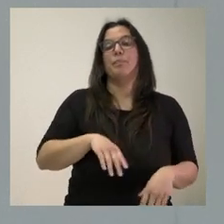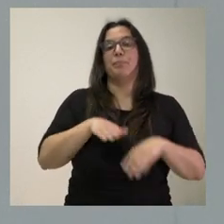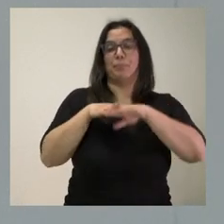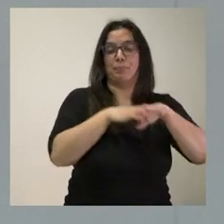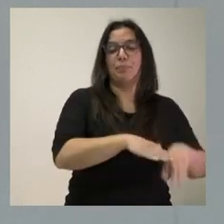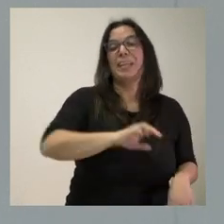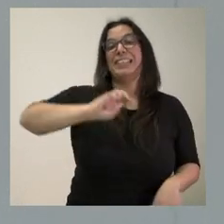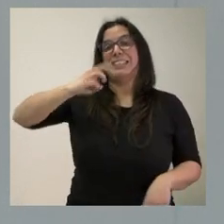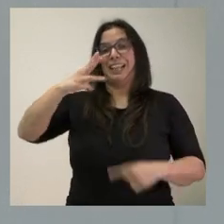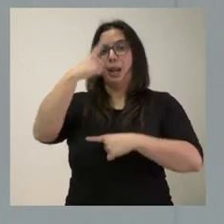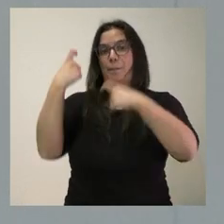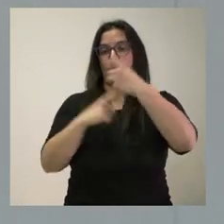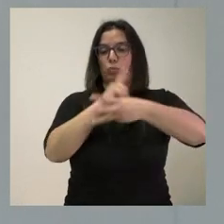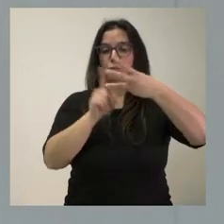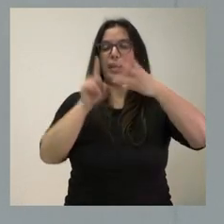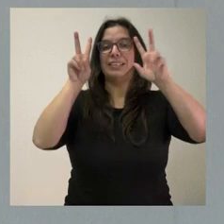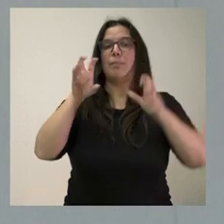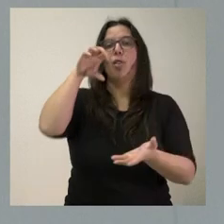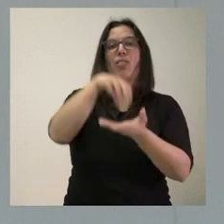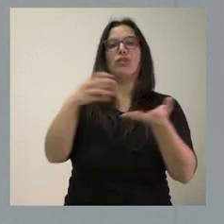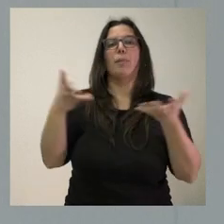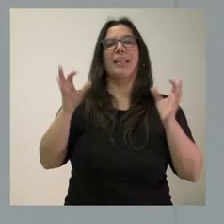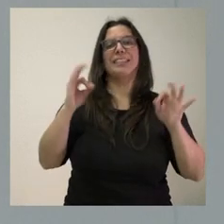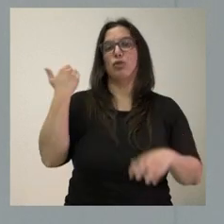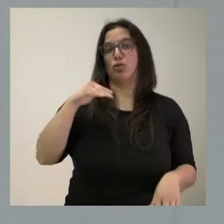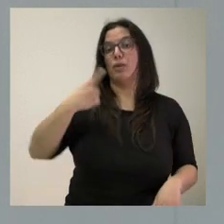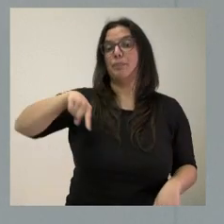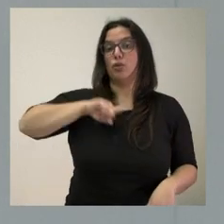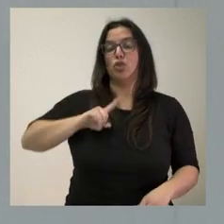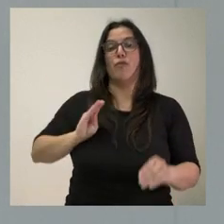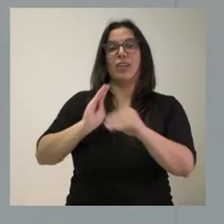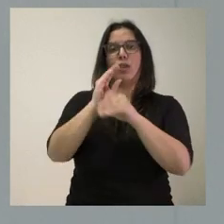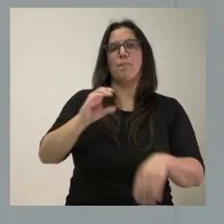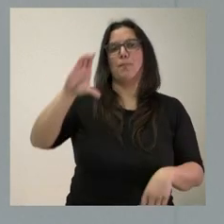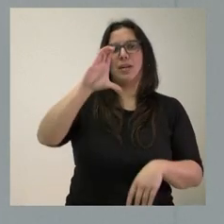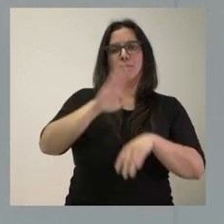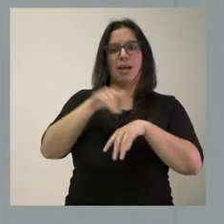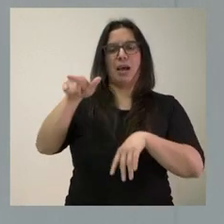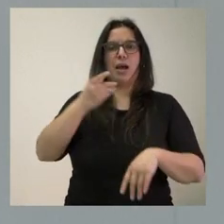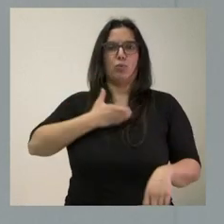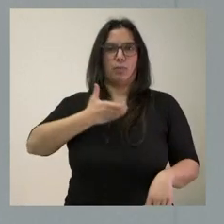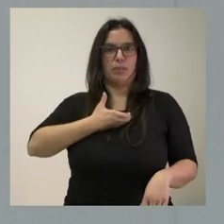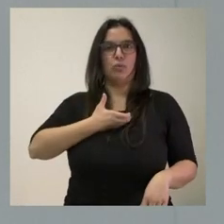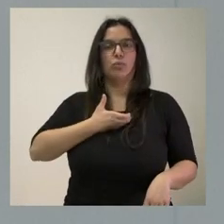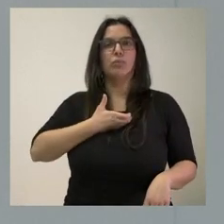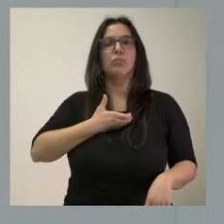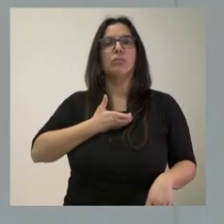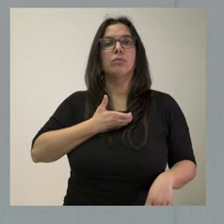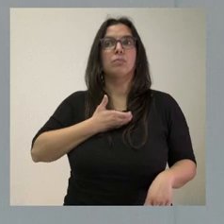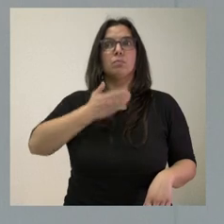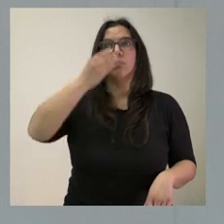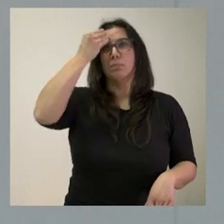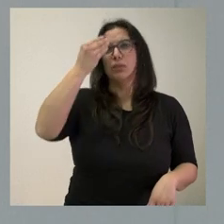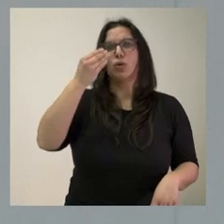planteaba es en relación con el centro de emergencias de Soria. Nosotros hemos ampliado la financiación para este ayuntamiento. Creo que esta